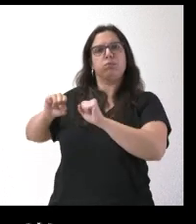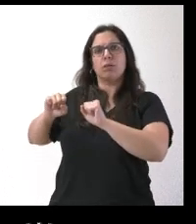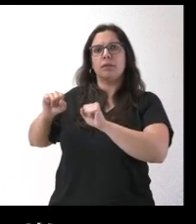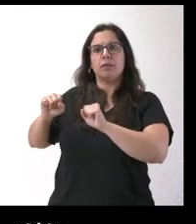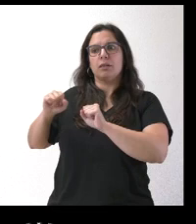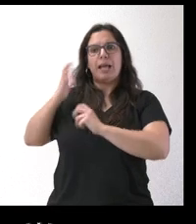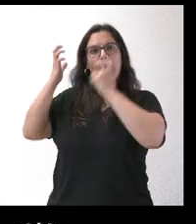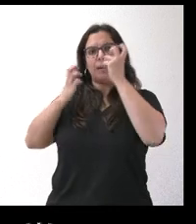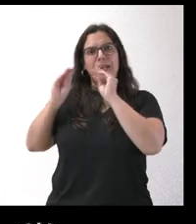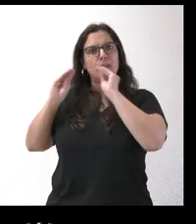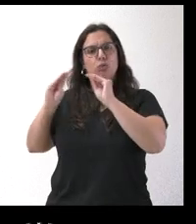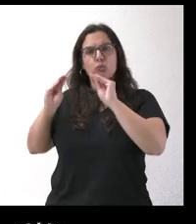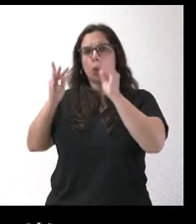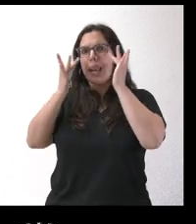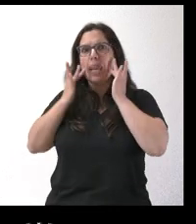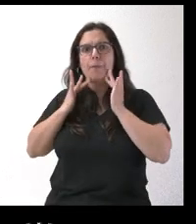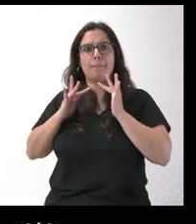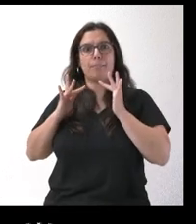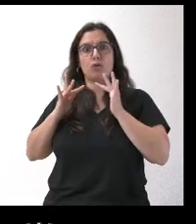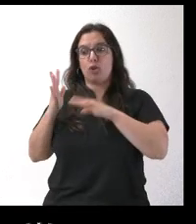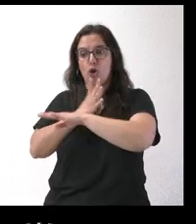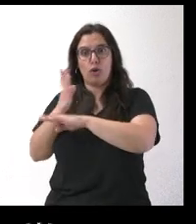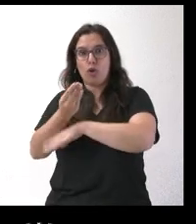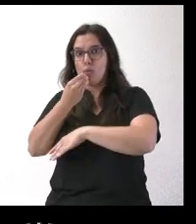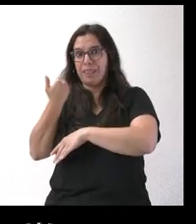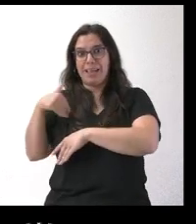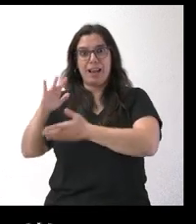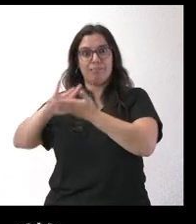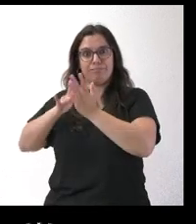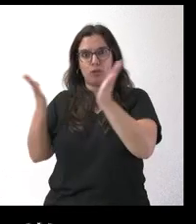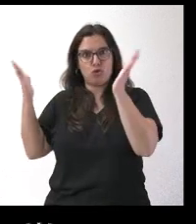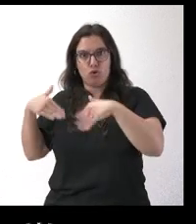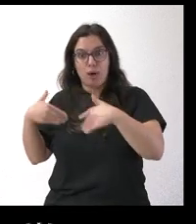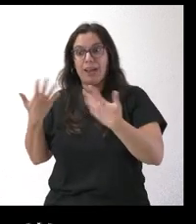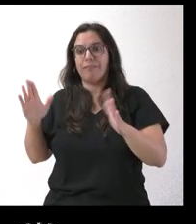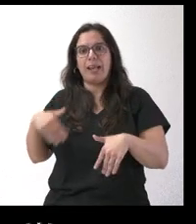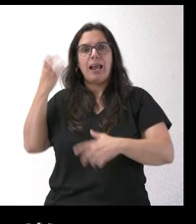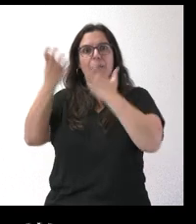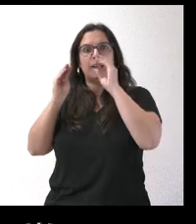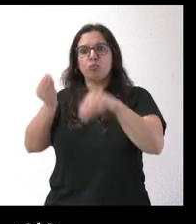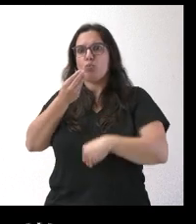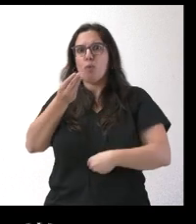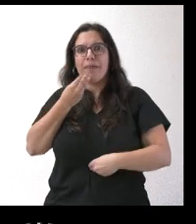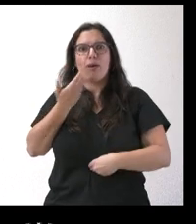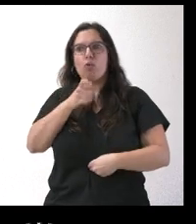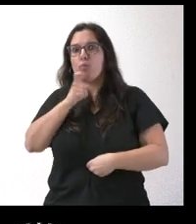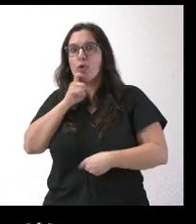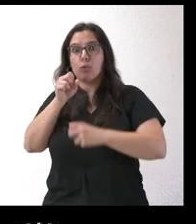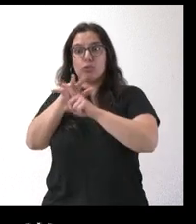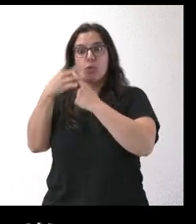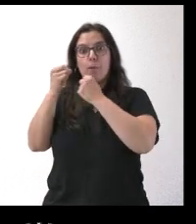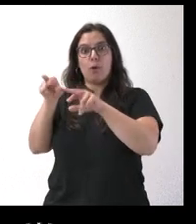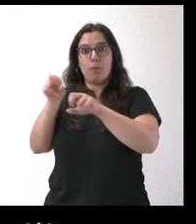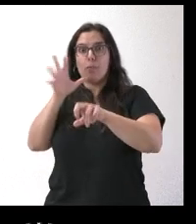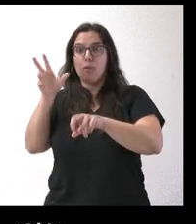infección. Los pastos están agotados, lo que le ha llevado a alimentar sus animales con pienso y la situación se ve agravada porque en